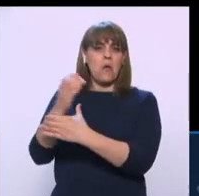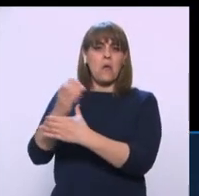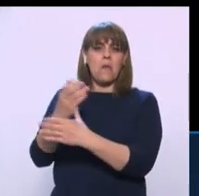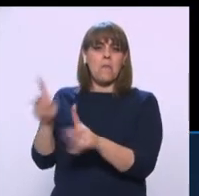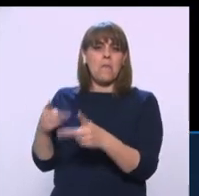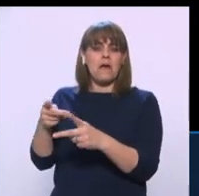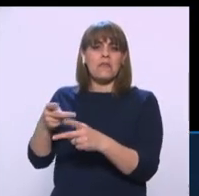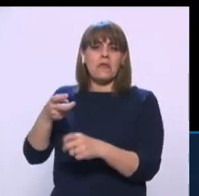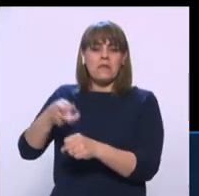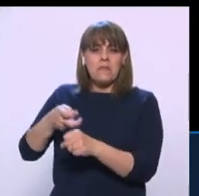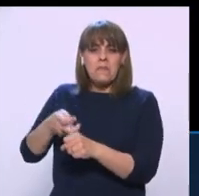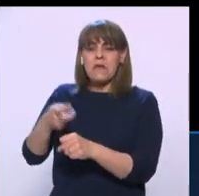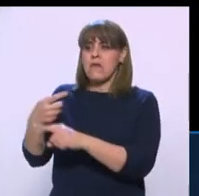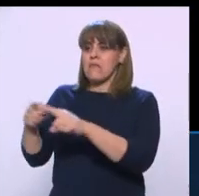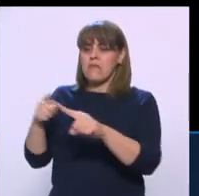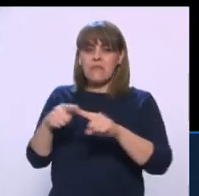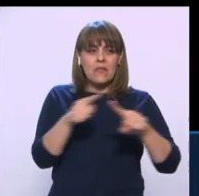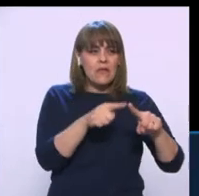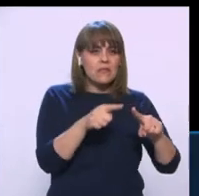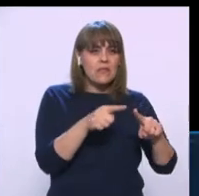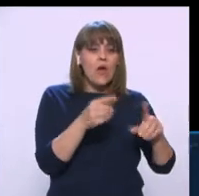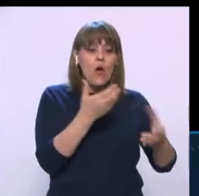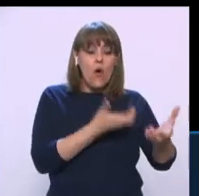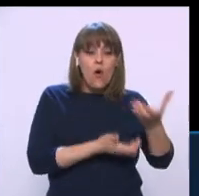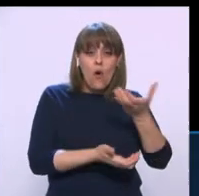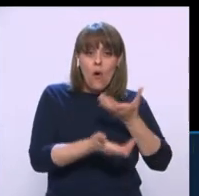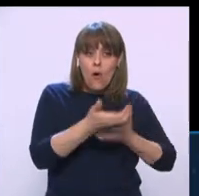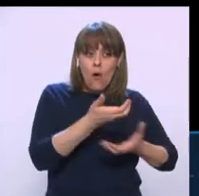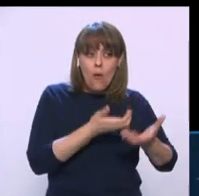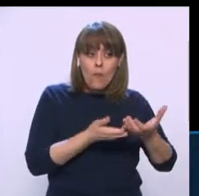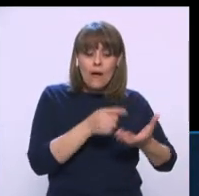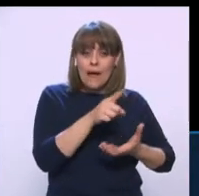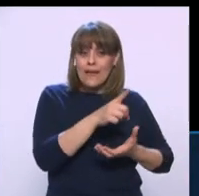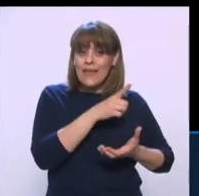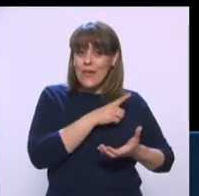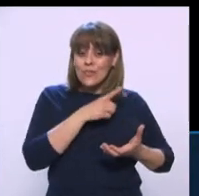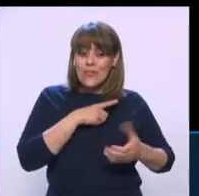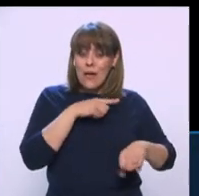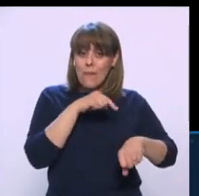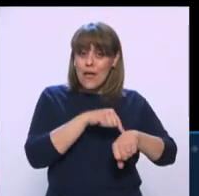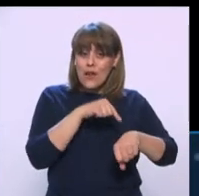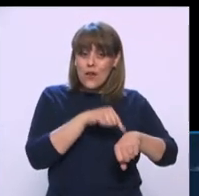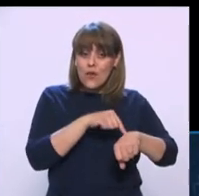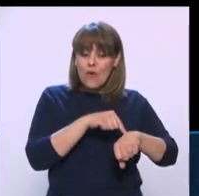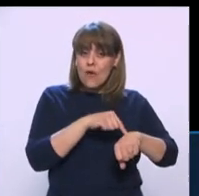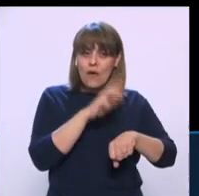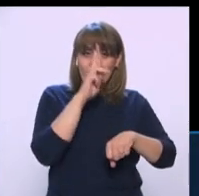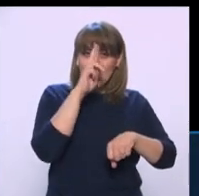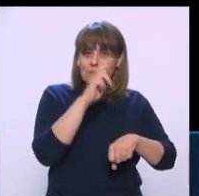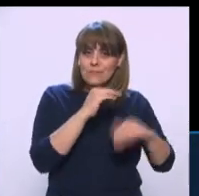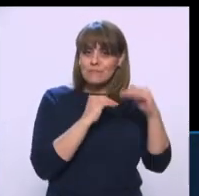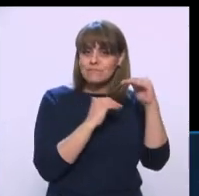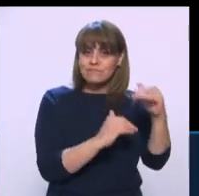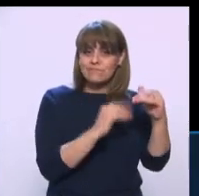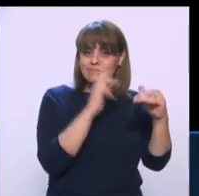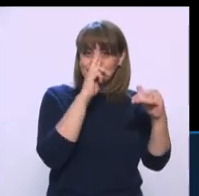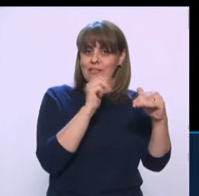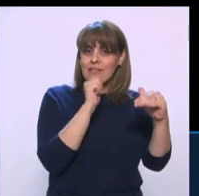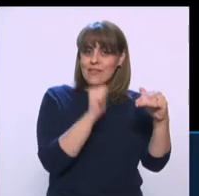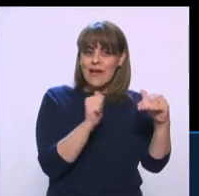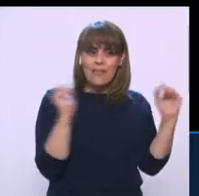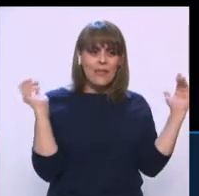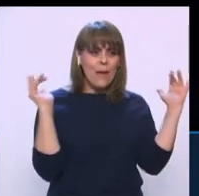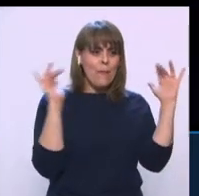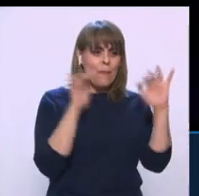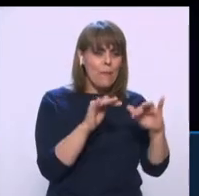por otro lado, tenemos varios de los comercios que deben estar funcionando en ciertos horarios que no se respetan, con cierto foro que